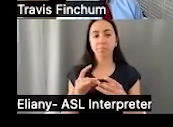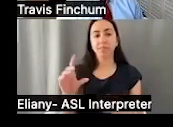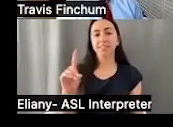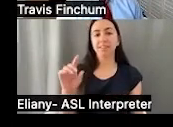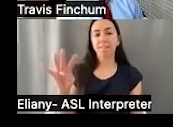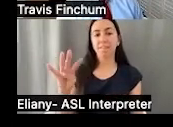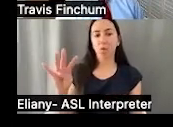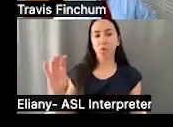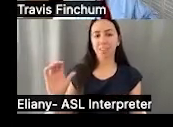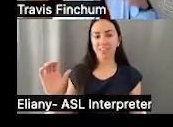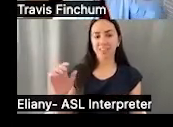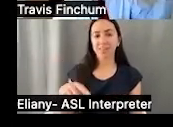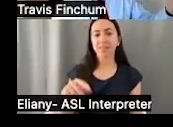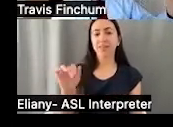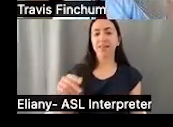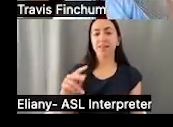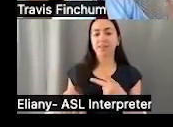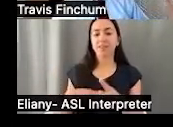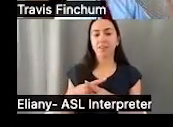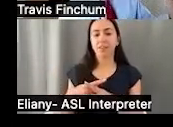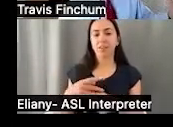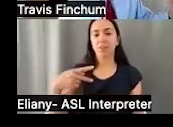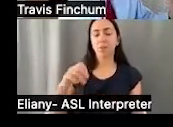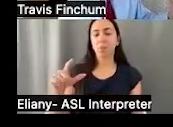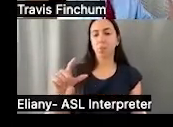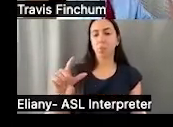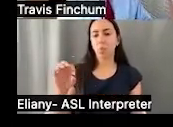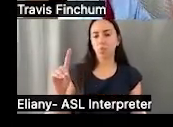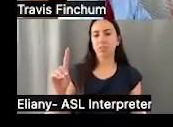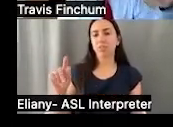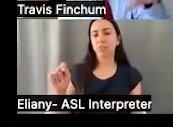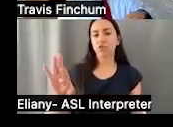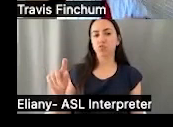decirles es el D4C, un fideicomiso combinado.